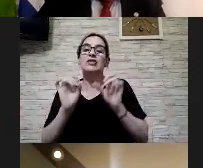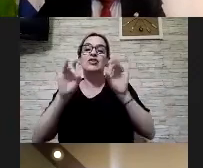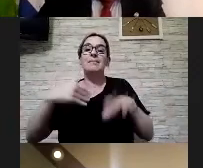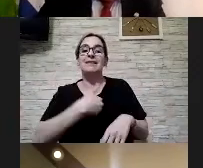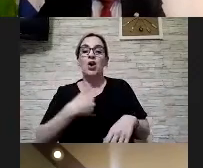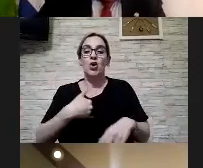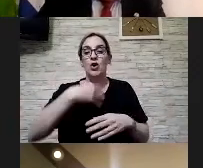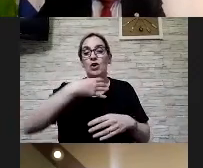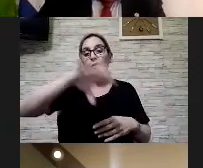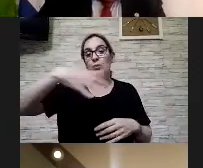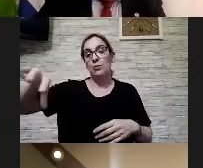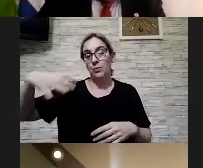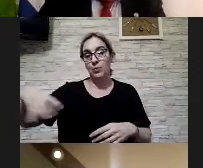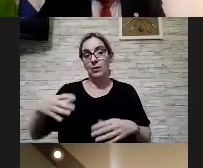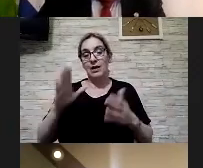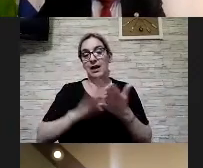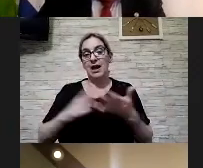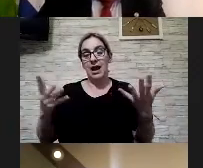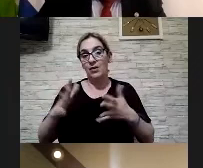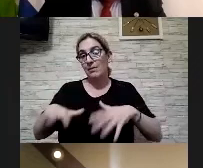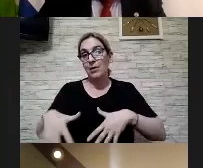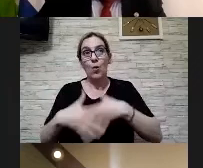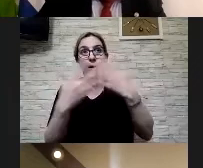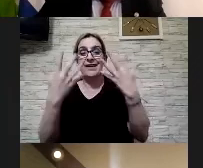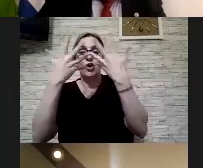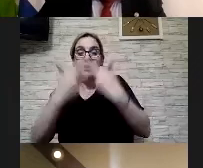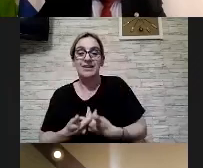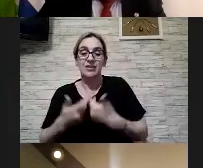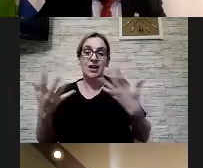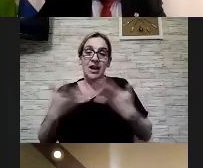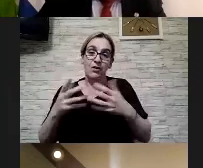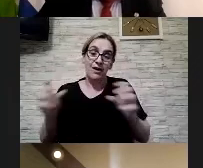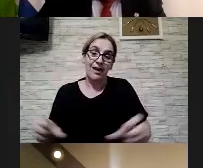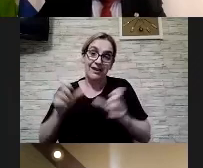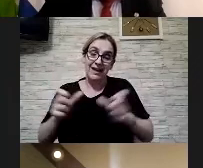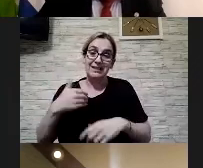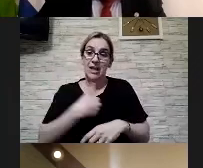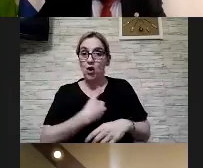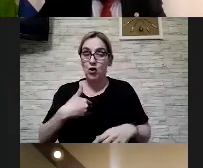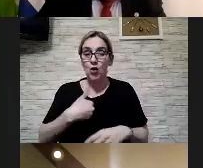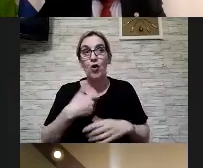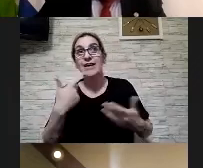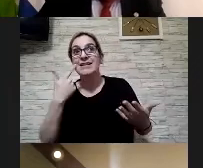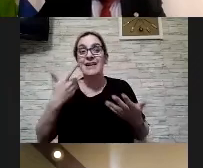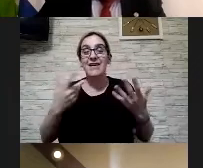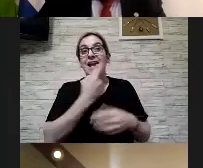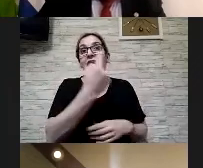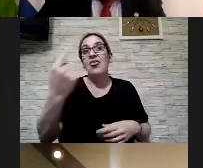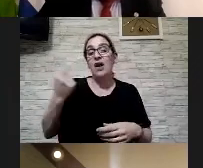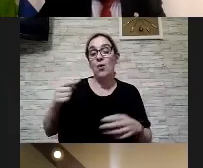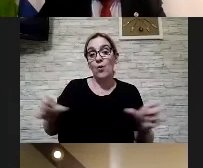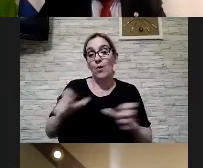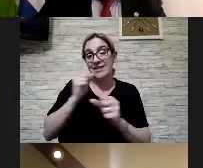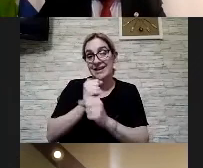cualquier organización tener bien claramente los roles y la expectativa de cada uno en su puesto de trabajo